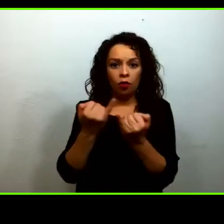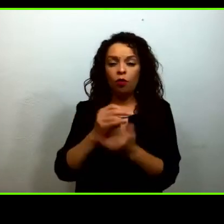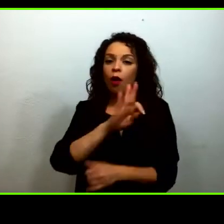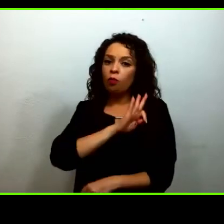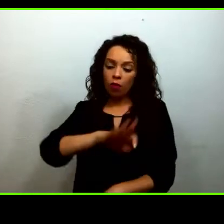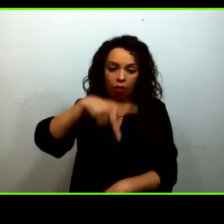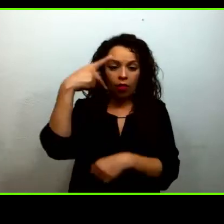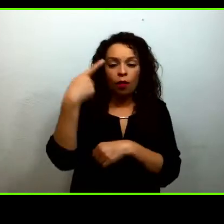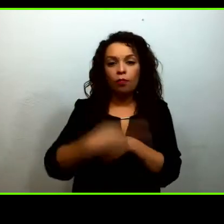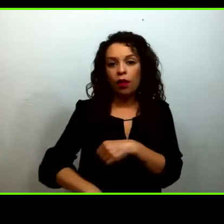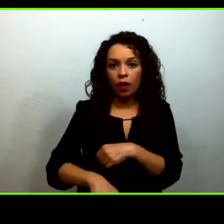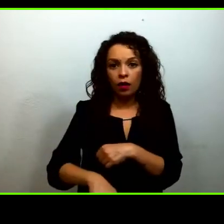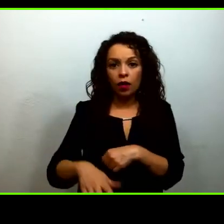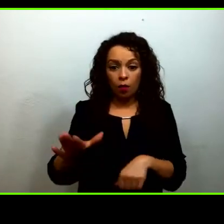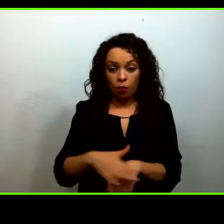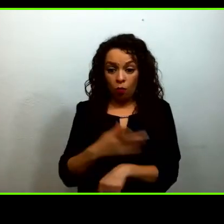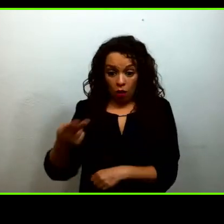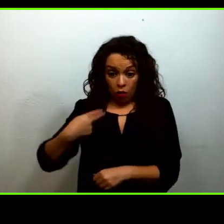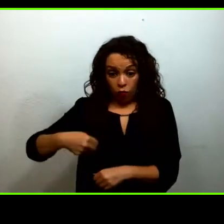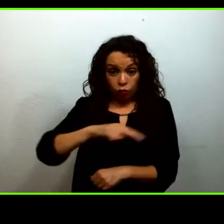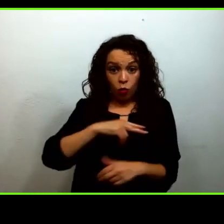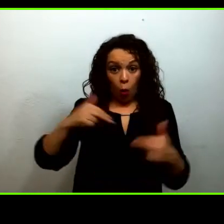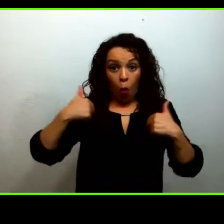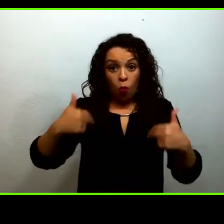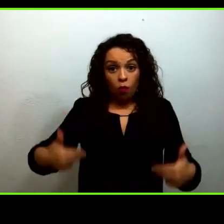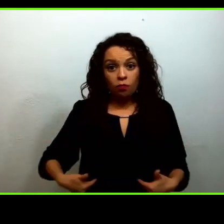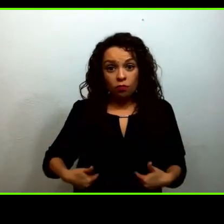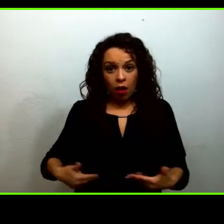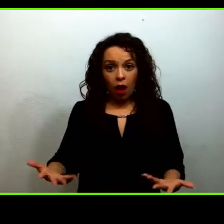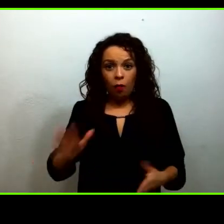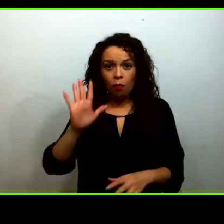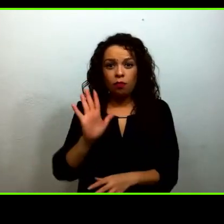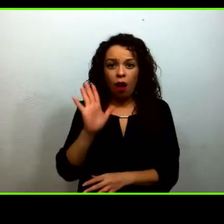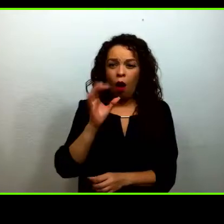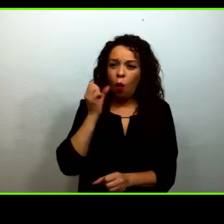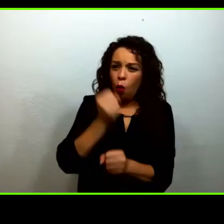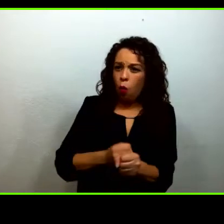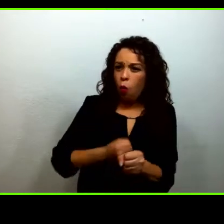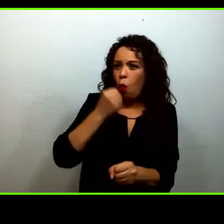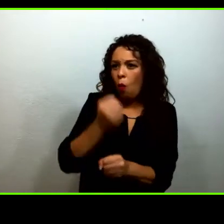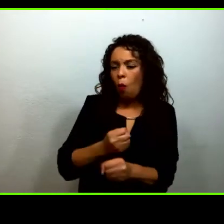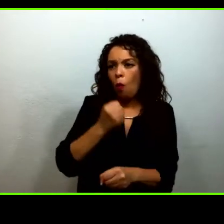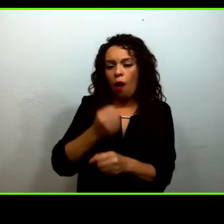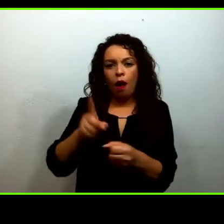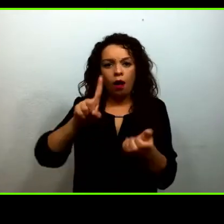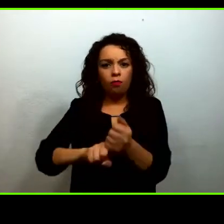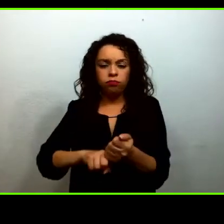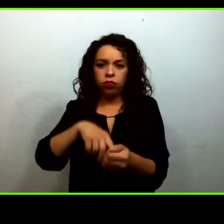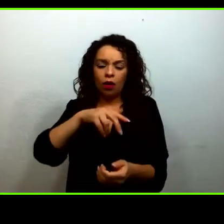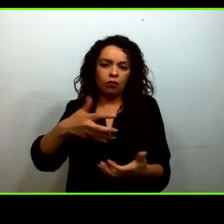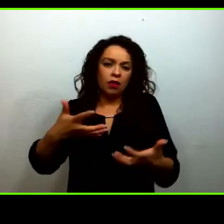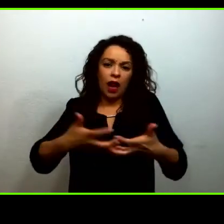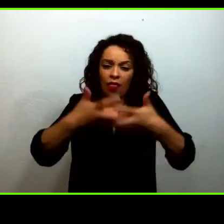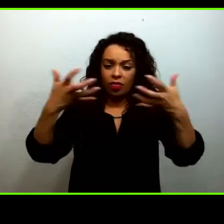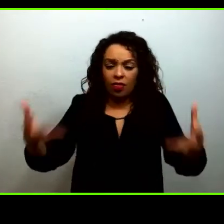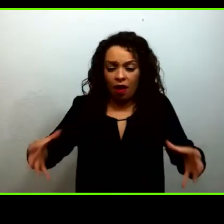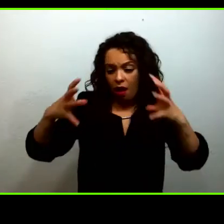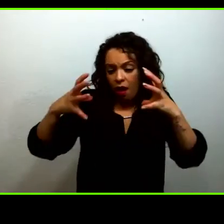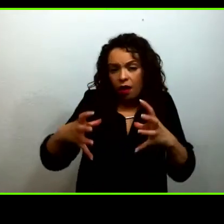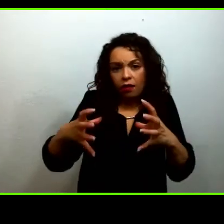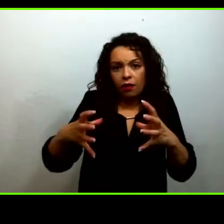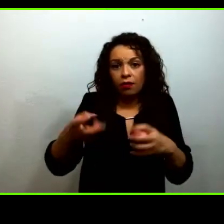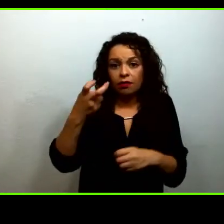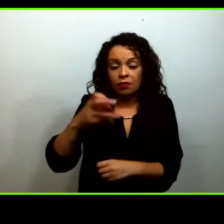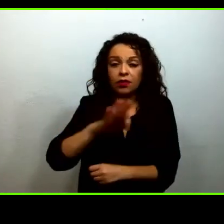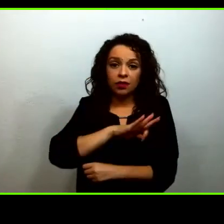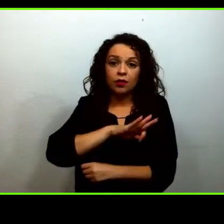acabando con nuestro planeta. Y a partir de ahí, él hace esta reflexión de la necesidad de un cambio de paradigma a partir de la